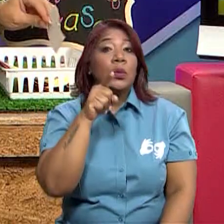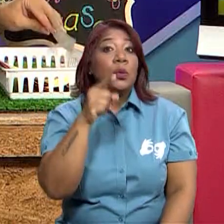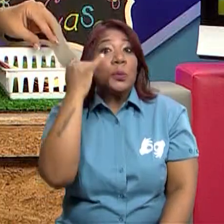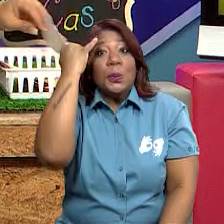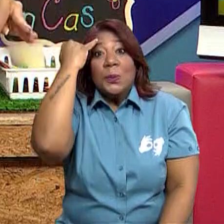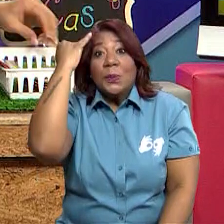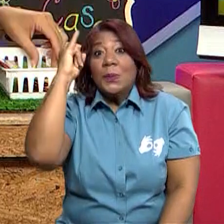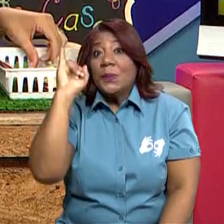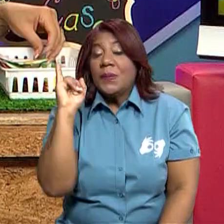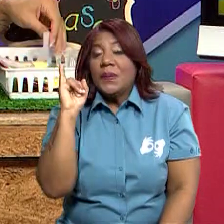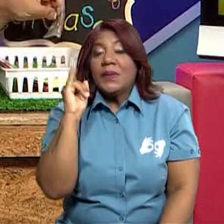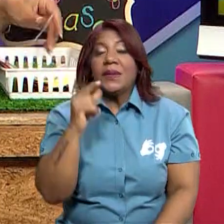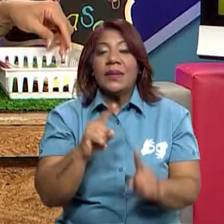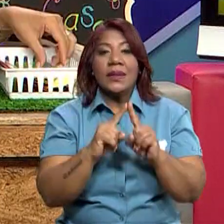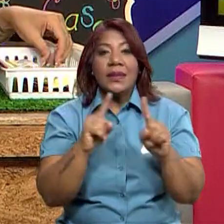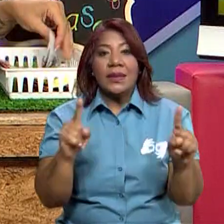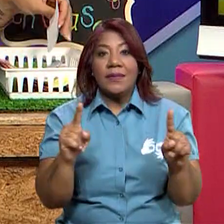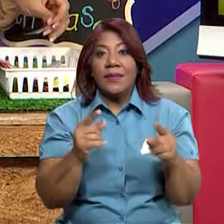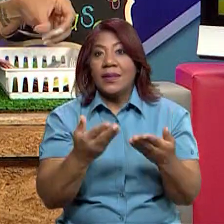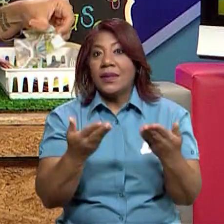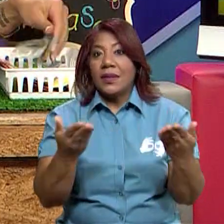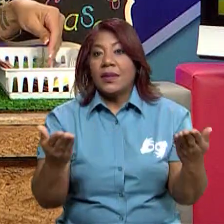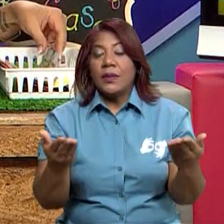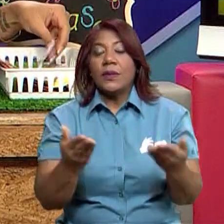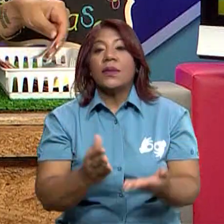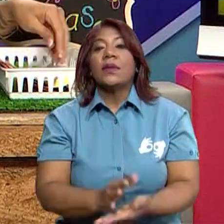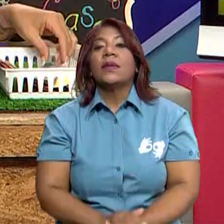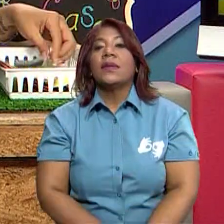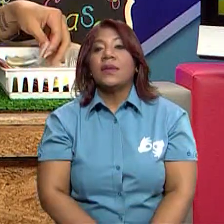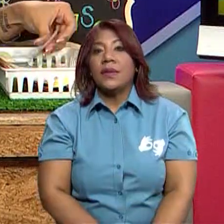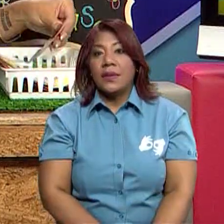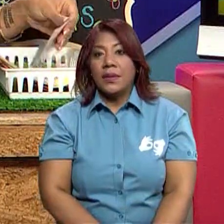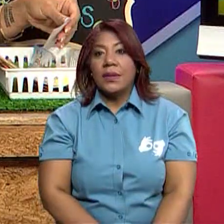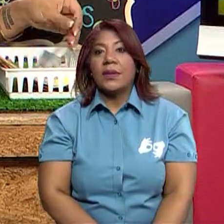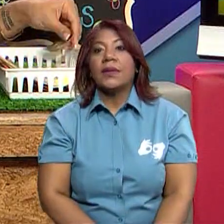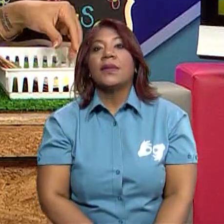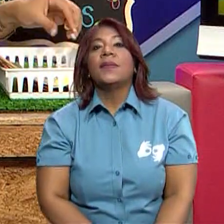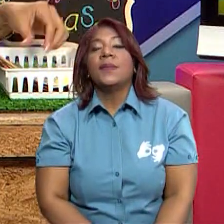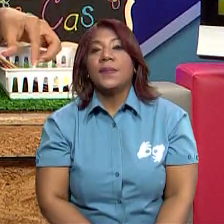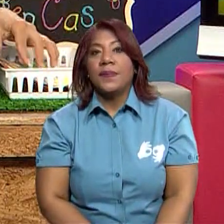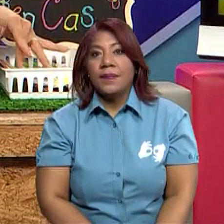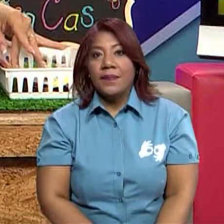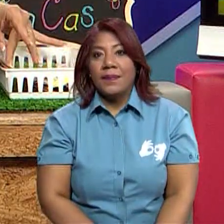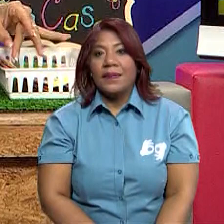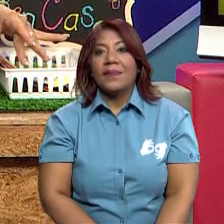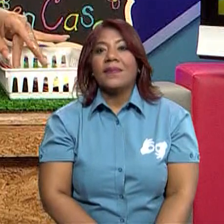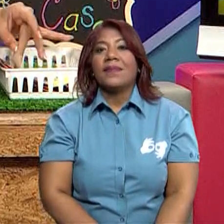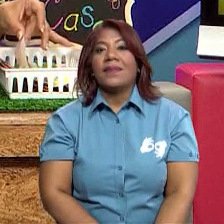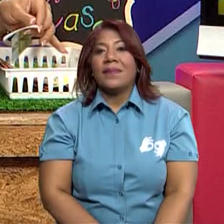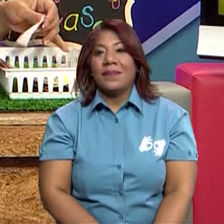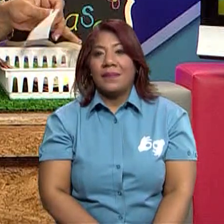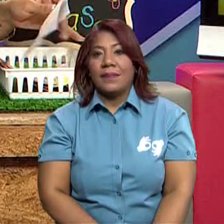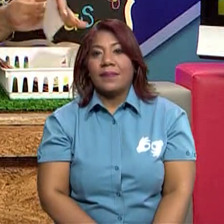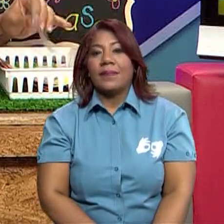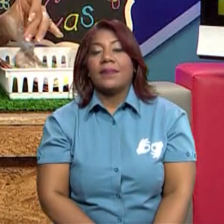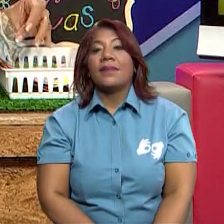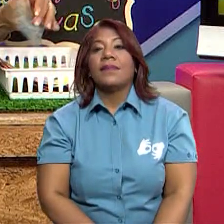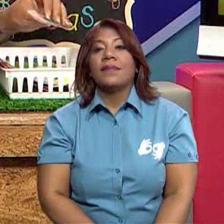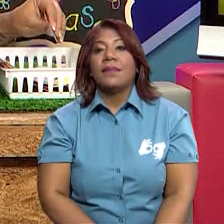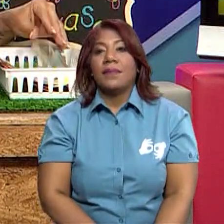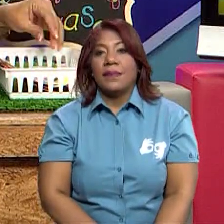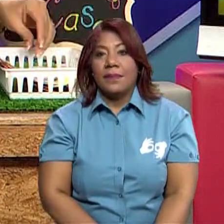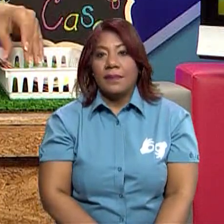actividades. Vamos a colocar de repente, vamos a